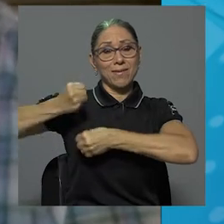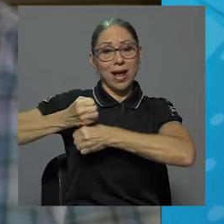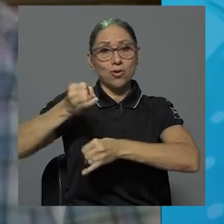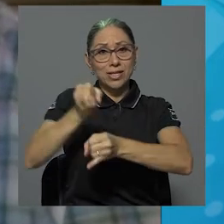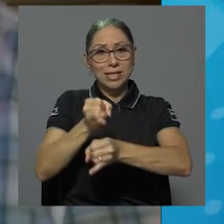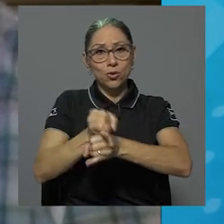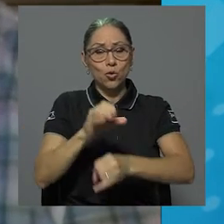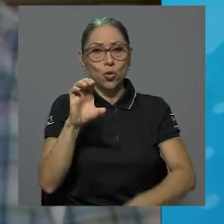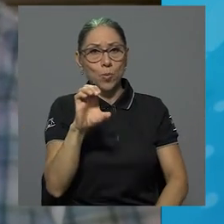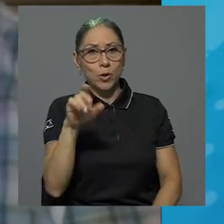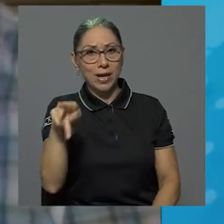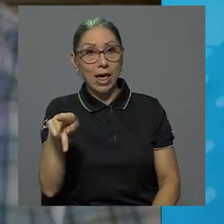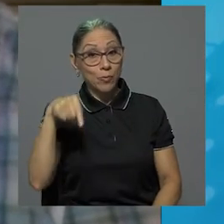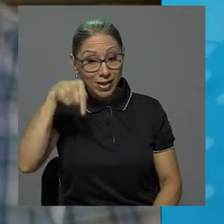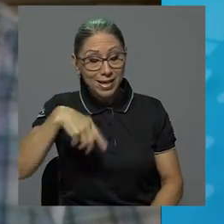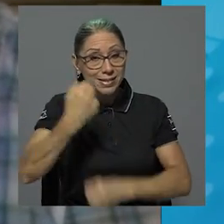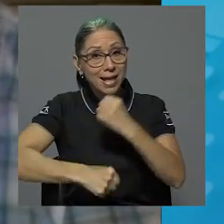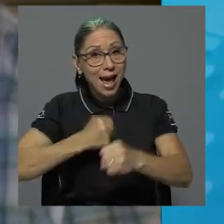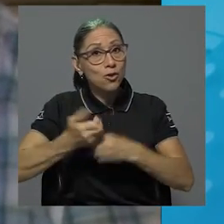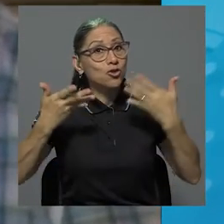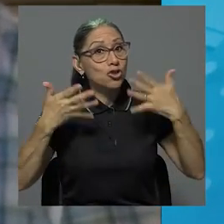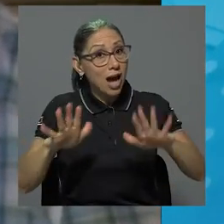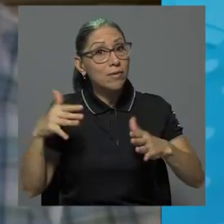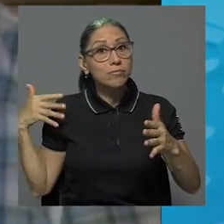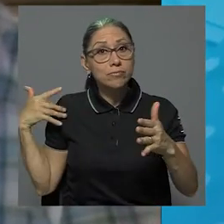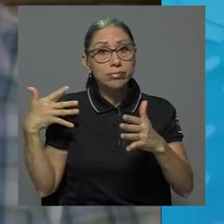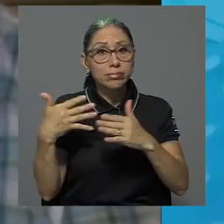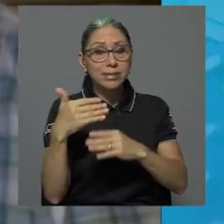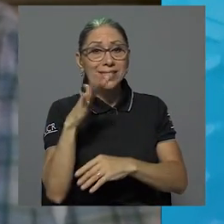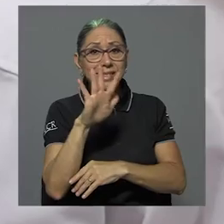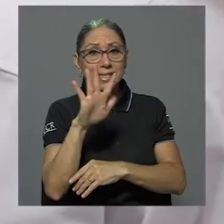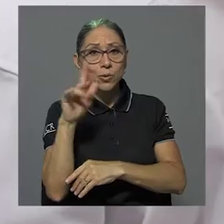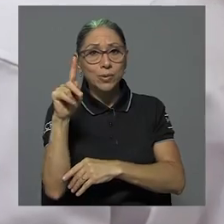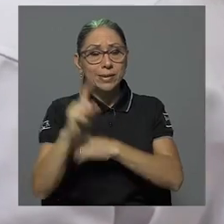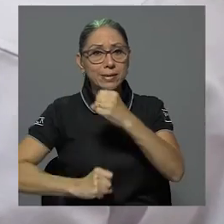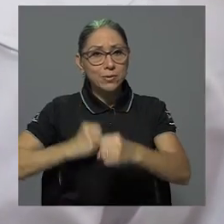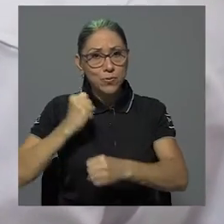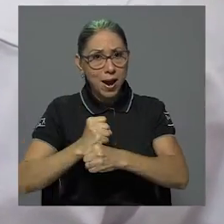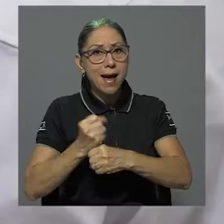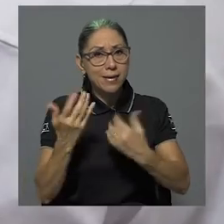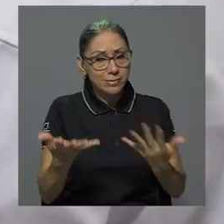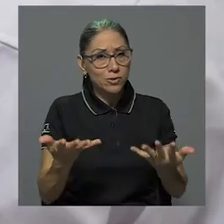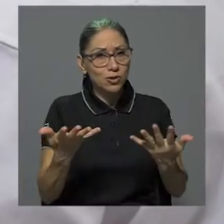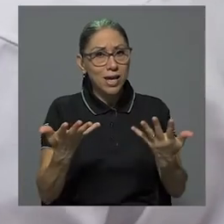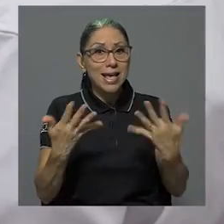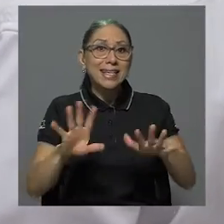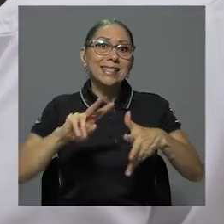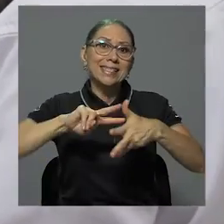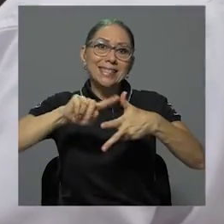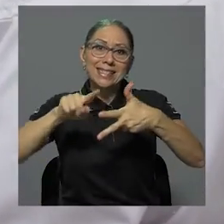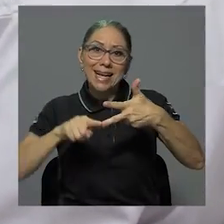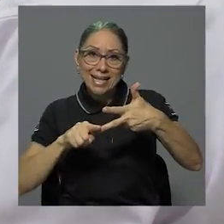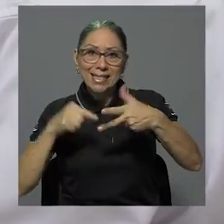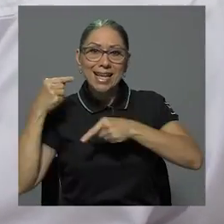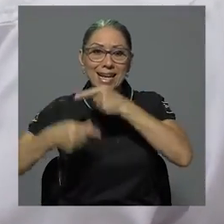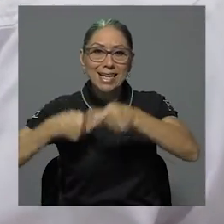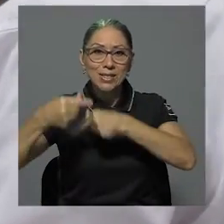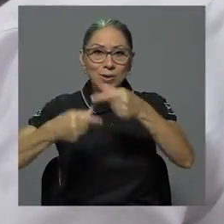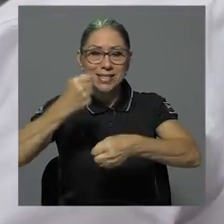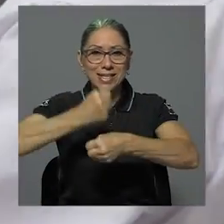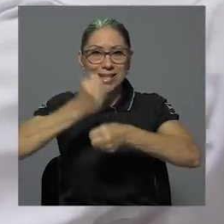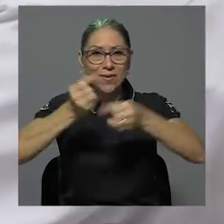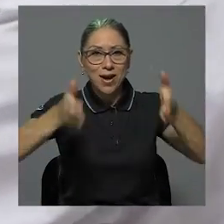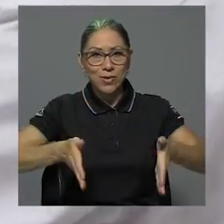cumpliendo, bueno, este año cumplimos 51 años de existencia y por supuesto esto representa ya tres generaciones de trabajadores, ¿verdad?